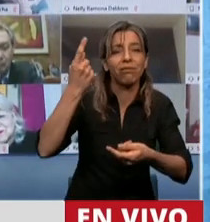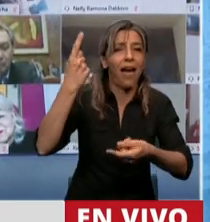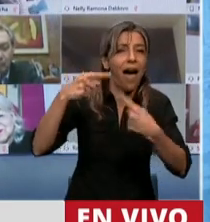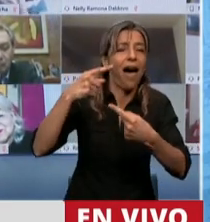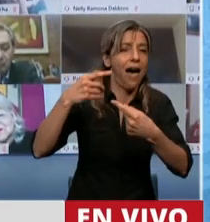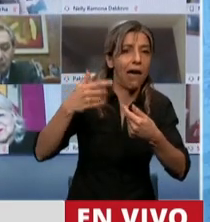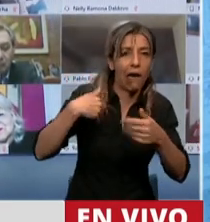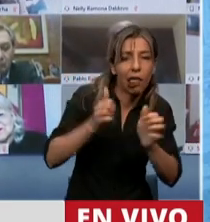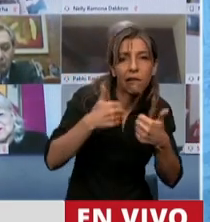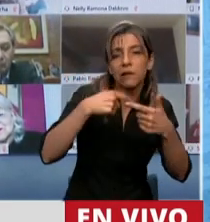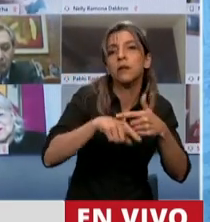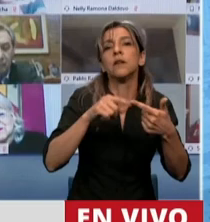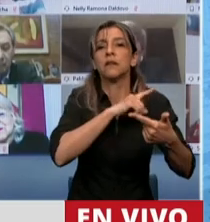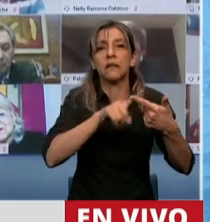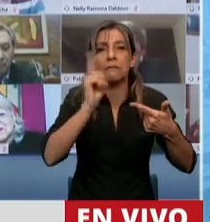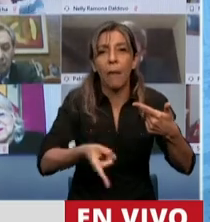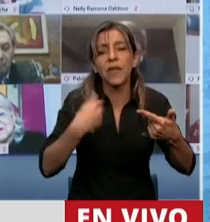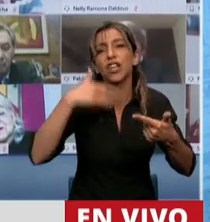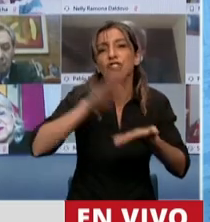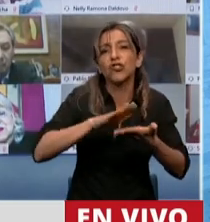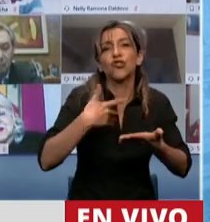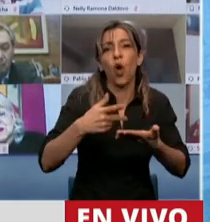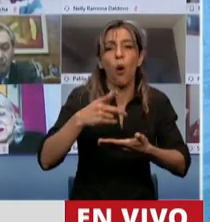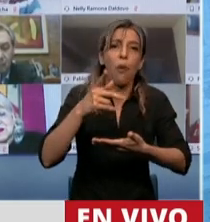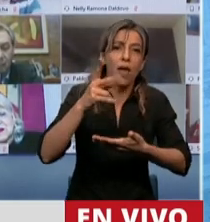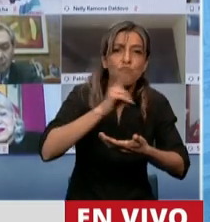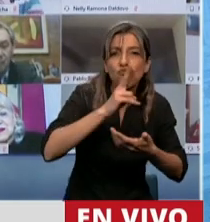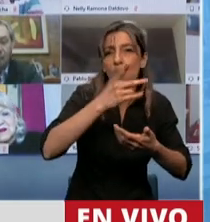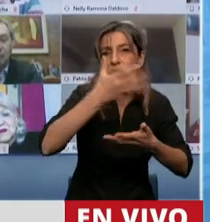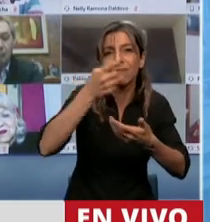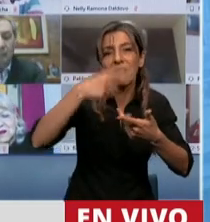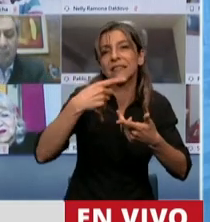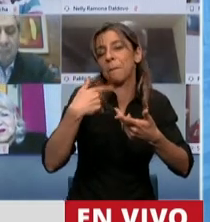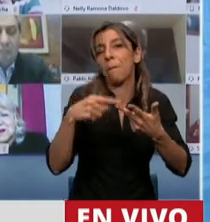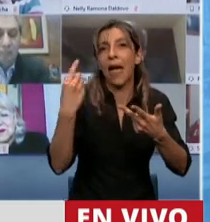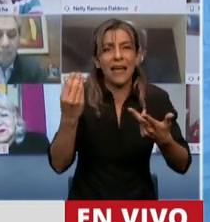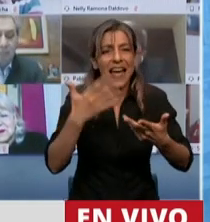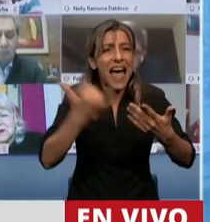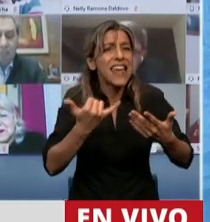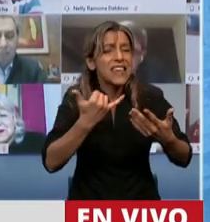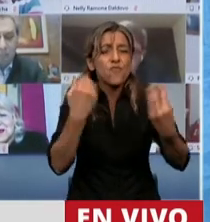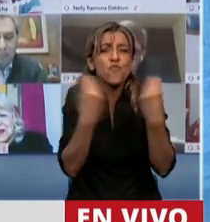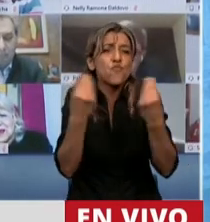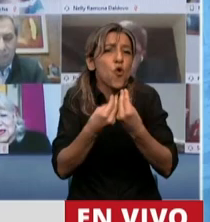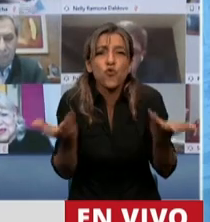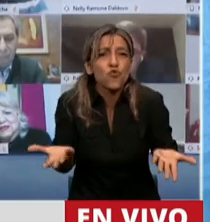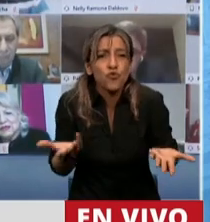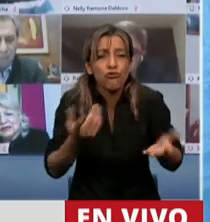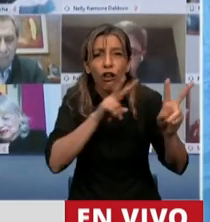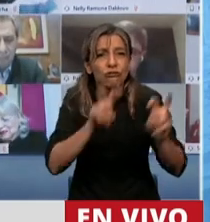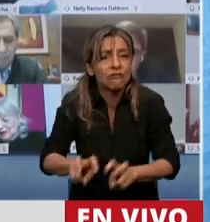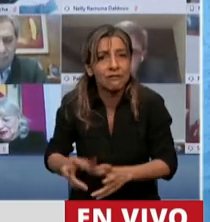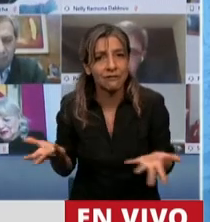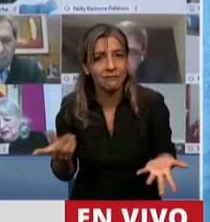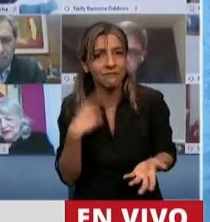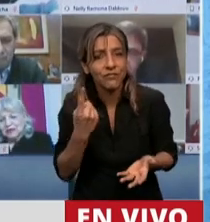trata es infinita la cantidad de delitos de los que se trata entonces ¿cómo vamos a resolver problemas de seguridad si